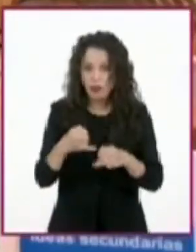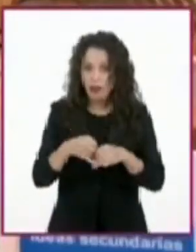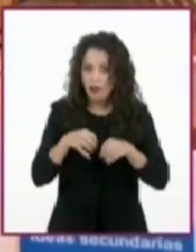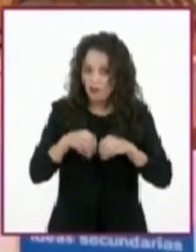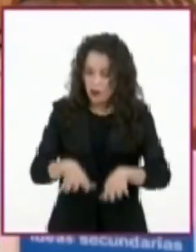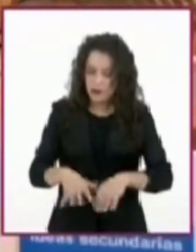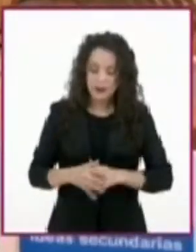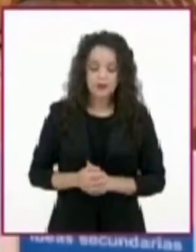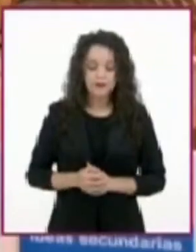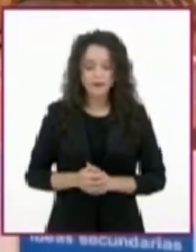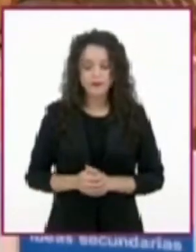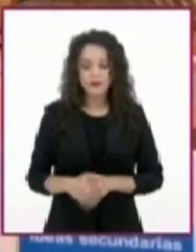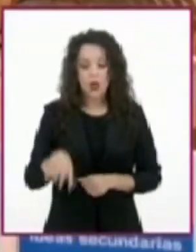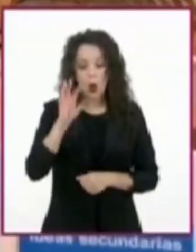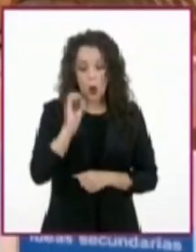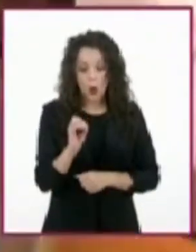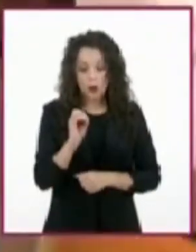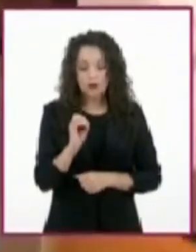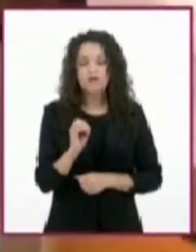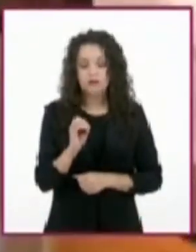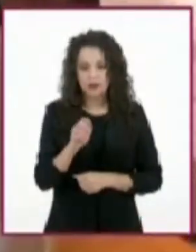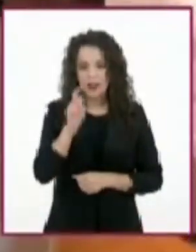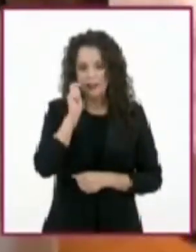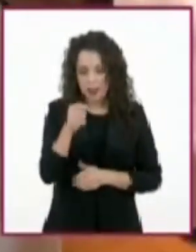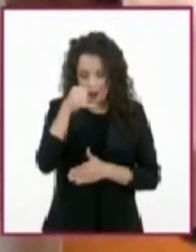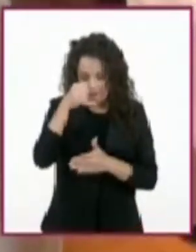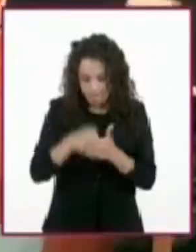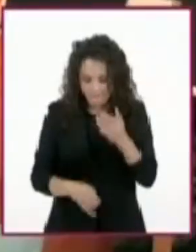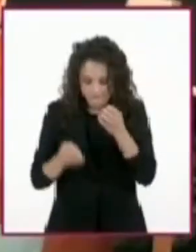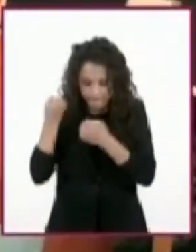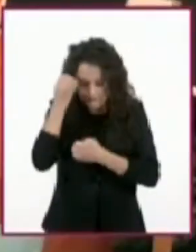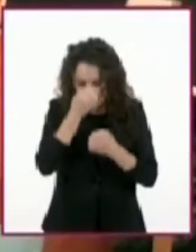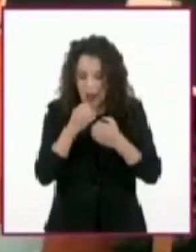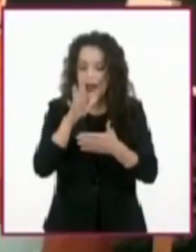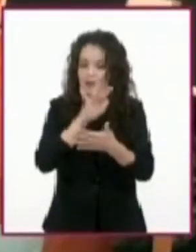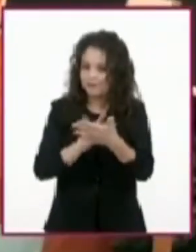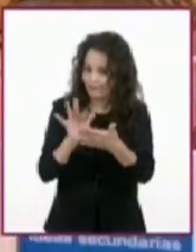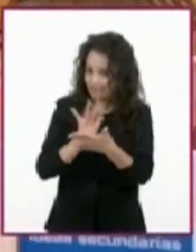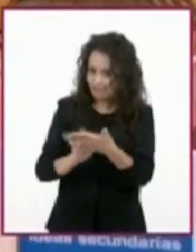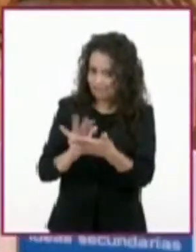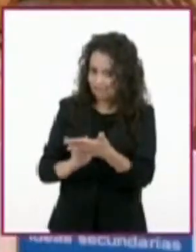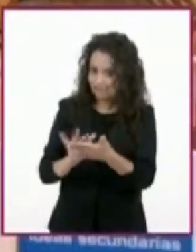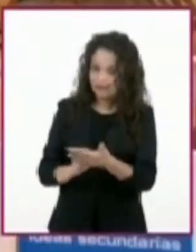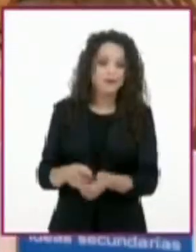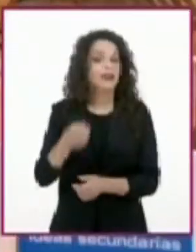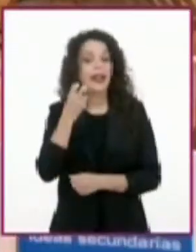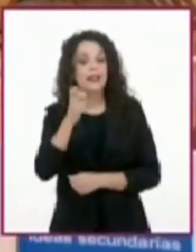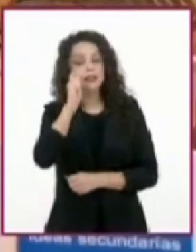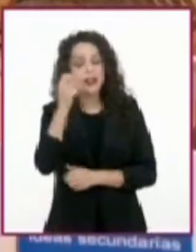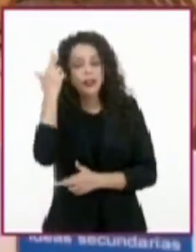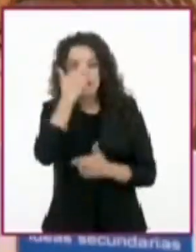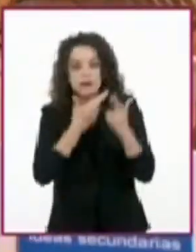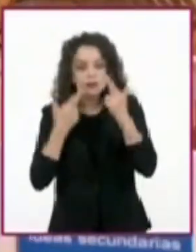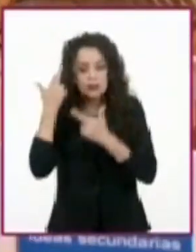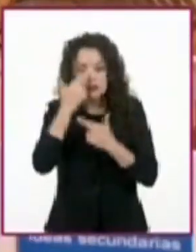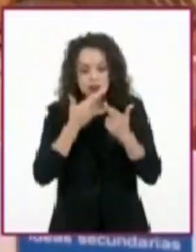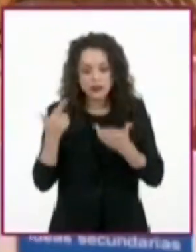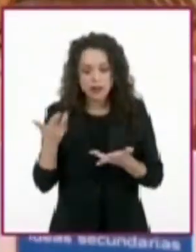lectura de exploración con el que solo revisamos las primeras